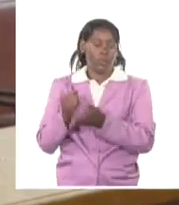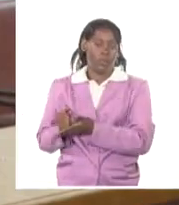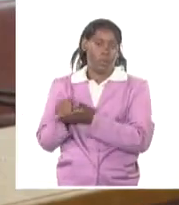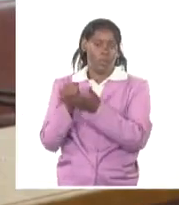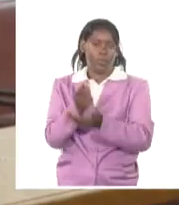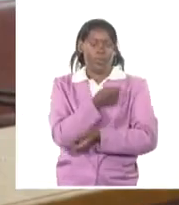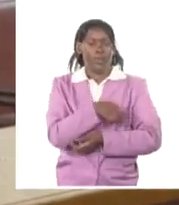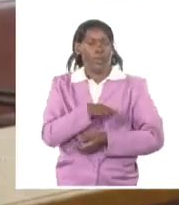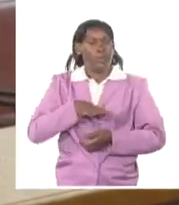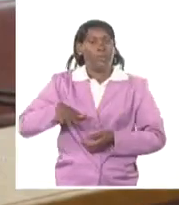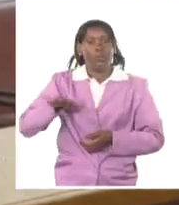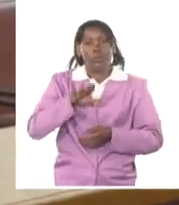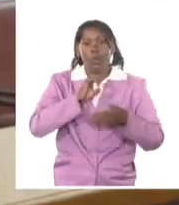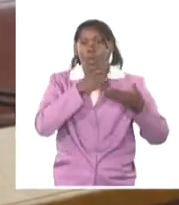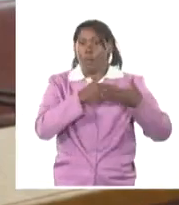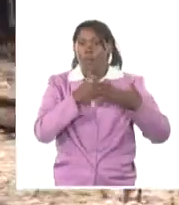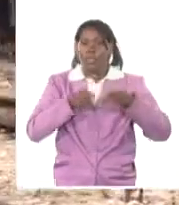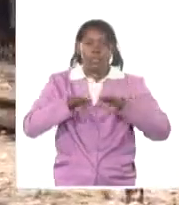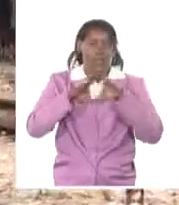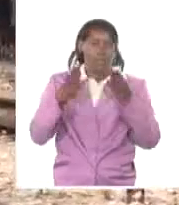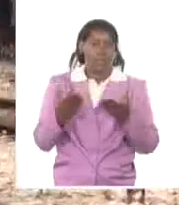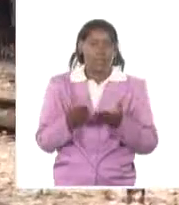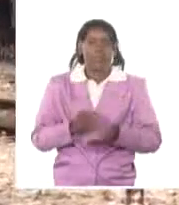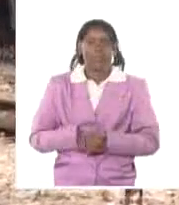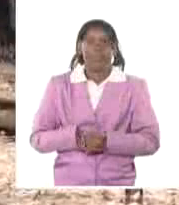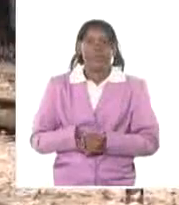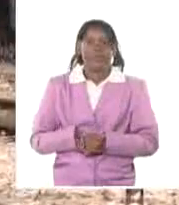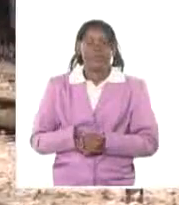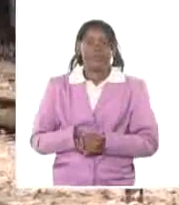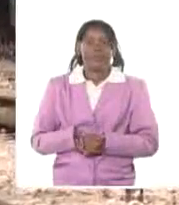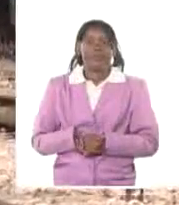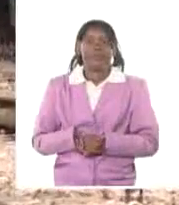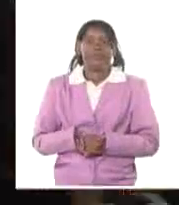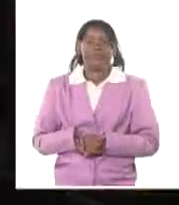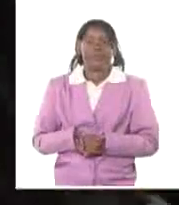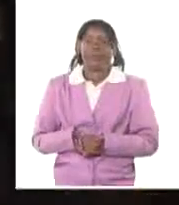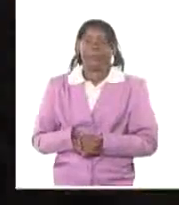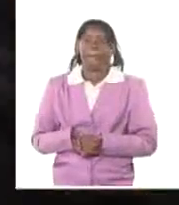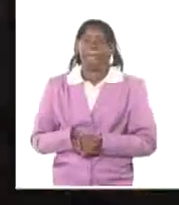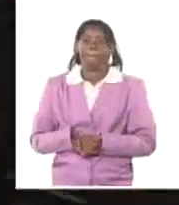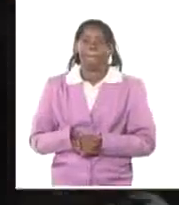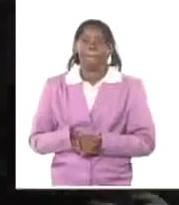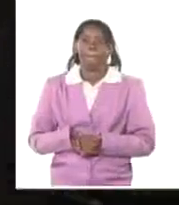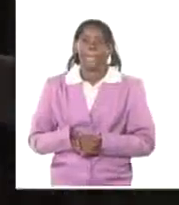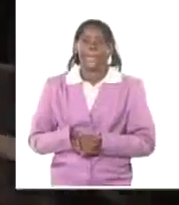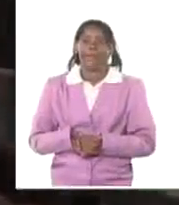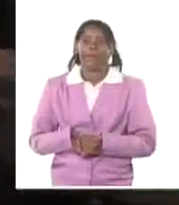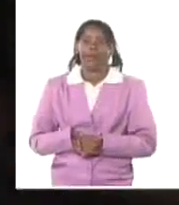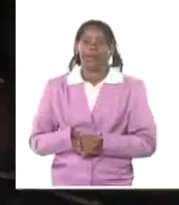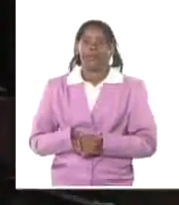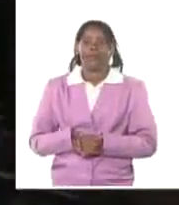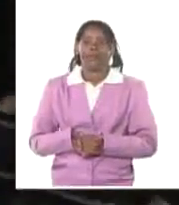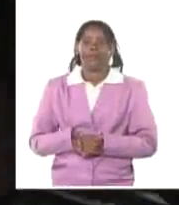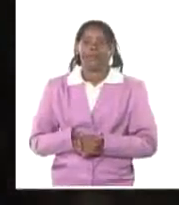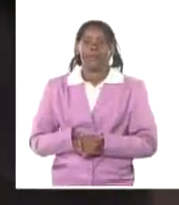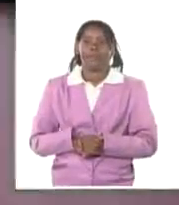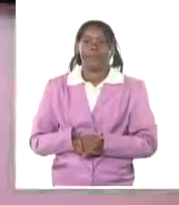llegar a la población y le vamos a llegar a los servicentros. Bernardo Espinosa, Sistema Informativo de la Televisión Cubana.